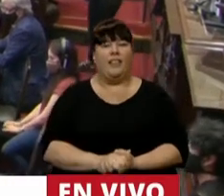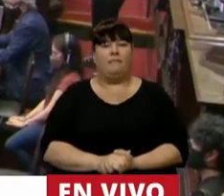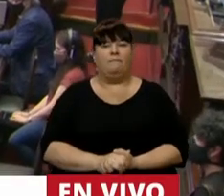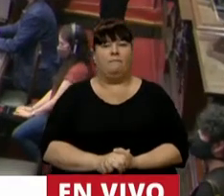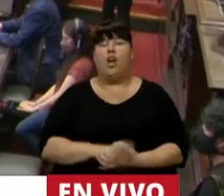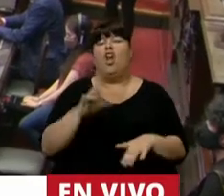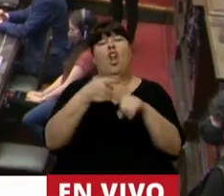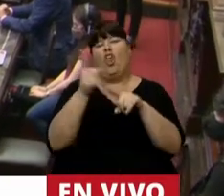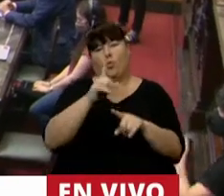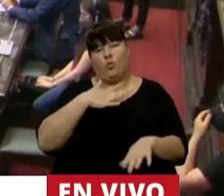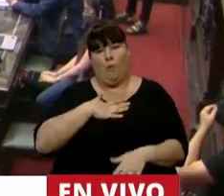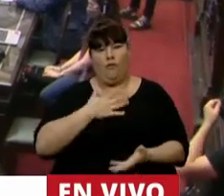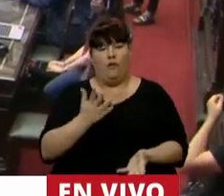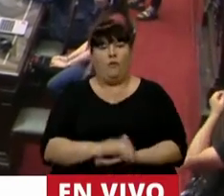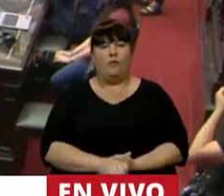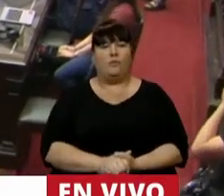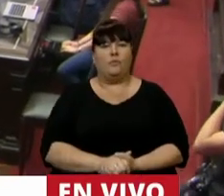No discutan, por favor.